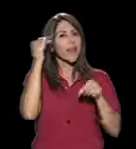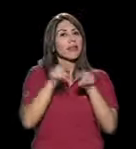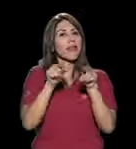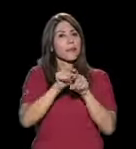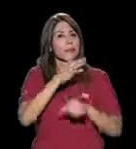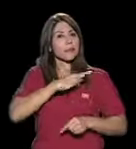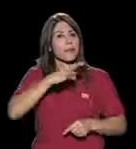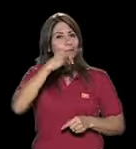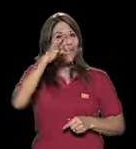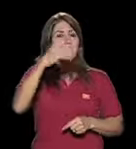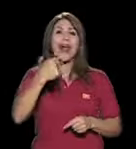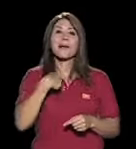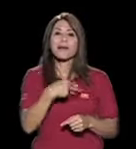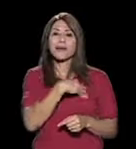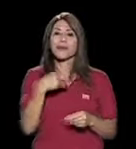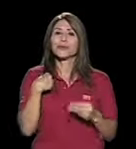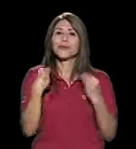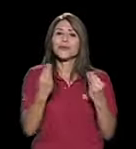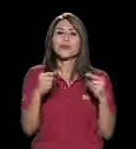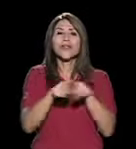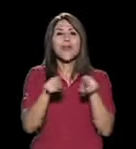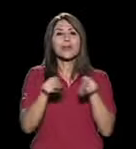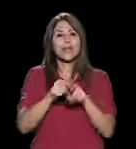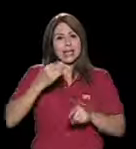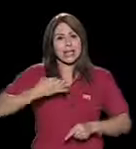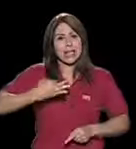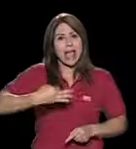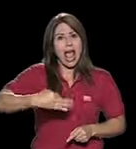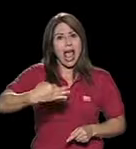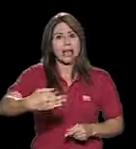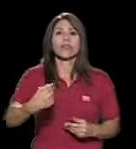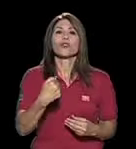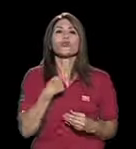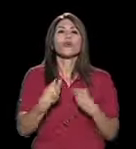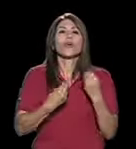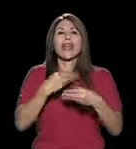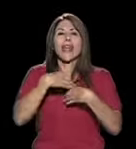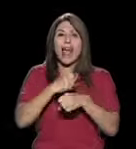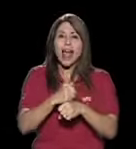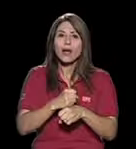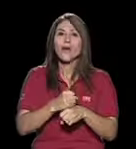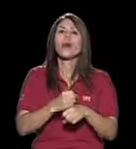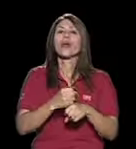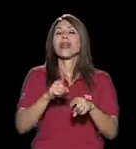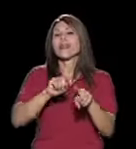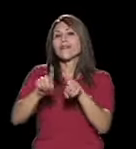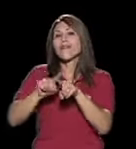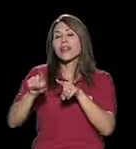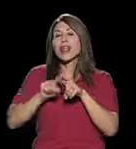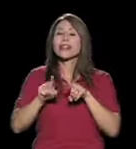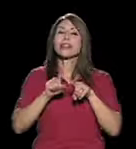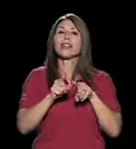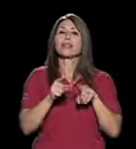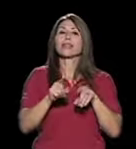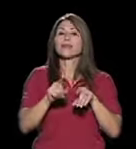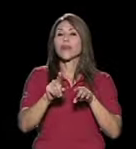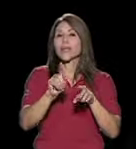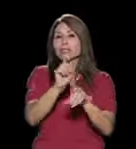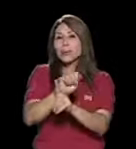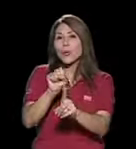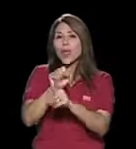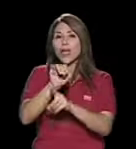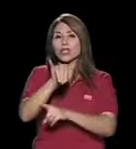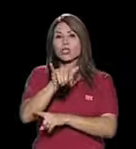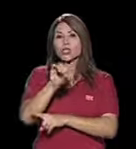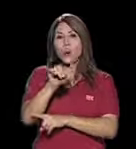de las cosas que más me gusta hacer o que hago casi que diario es yoga. Me encanta hacer yoga, ejercicios y movimientos de yoga. Y